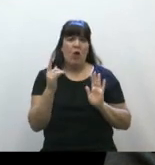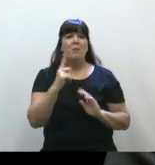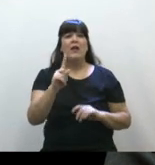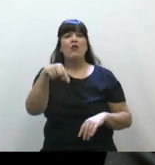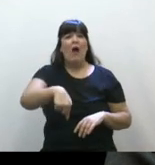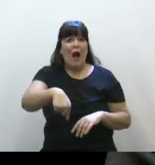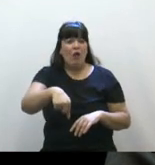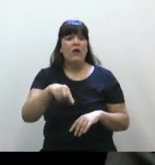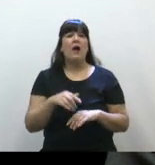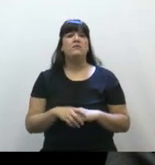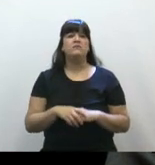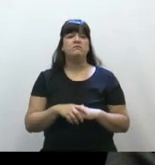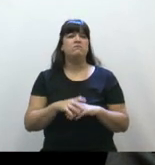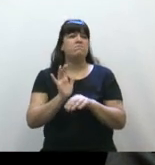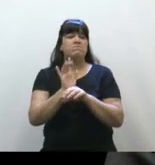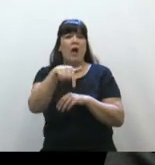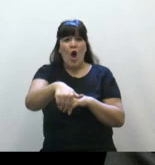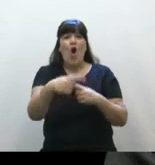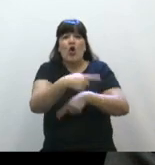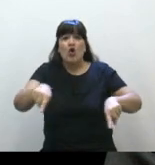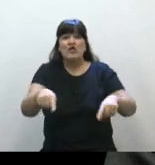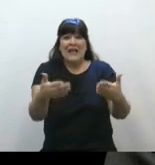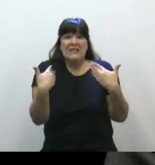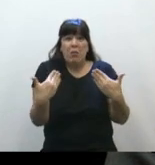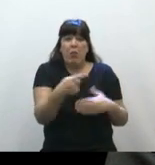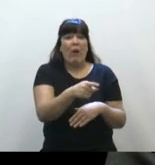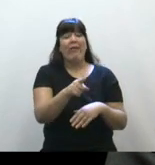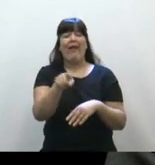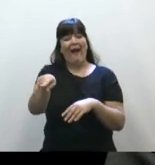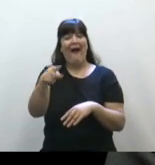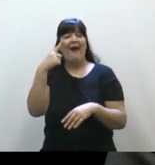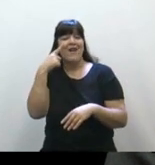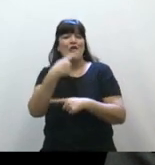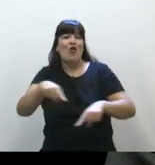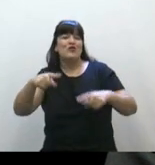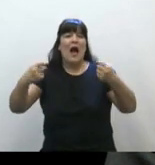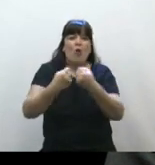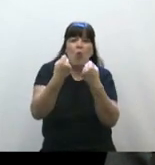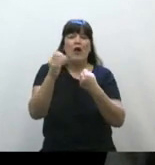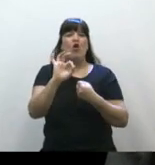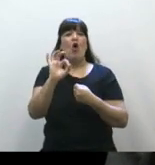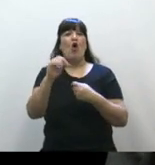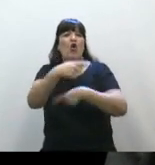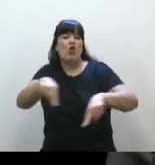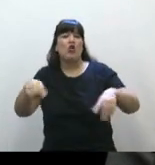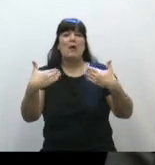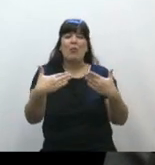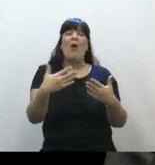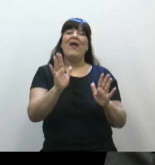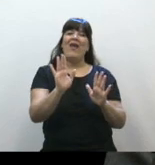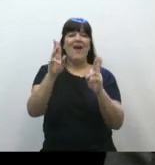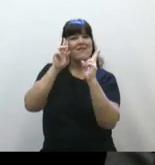Pero acá no fuimos a lo posible. No fuimos a lo que el otro está de acuerdo. A lo que el otro puede tolerar. No fuimos a eso.